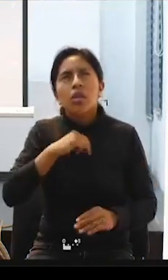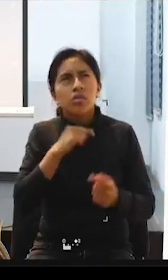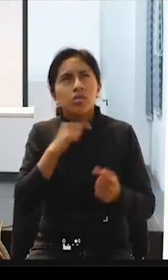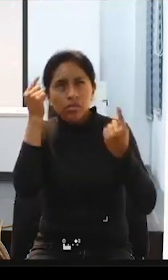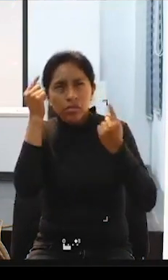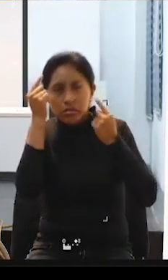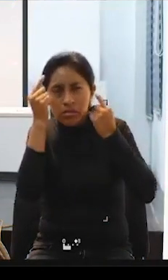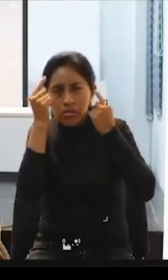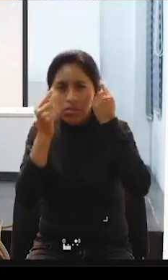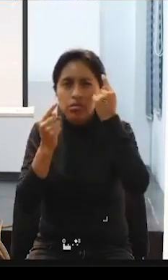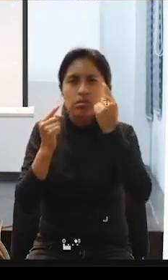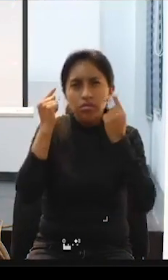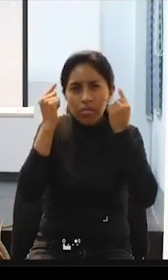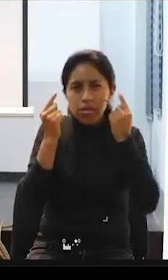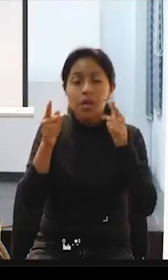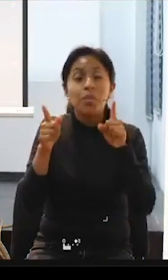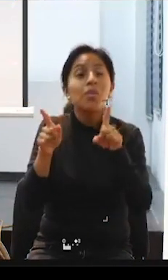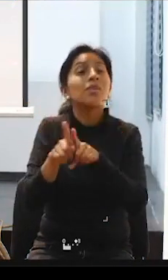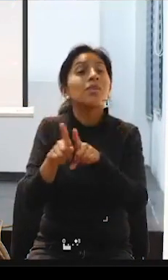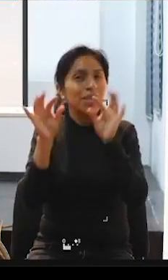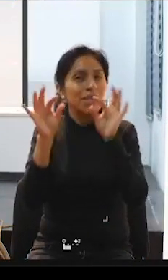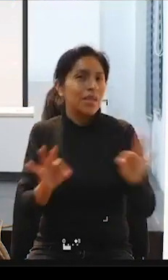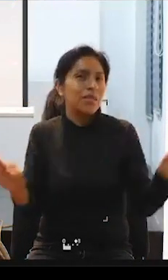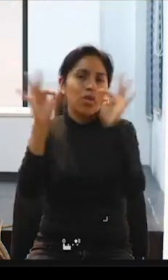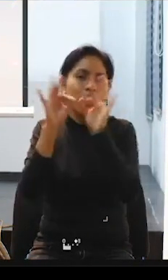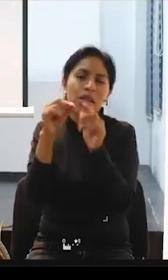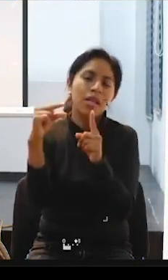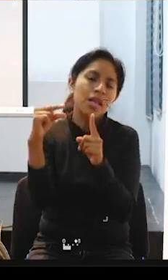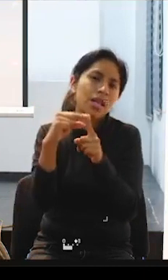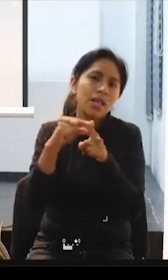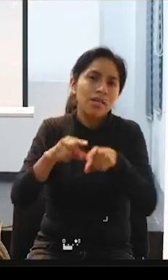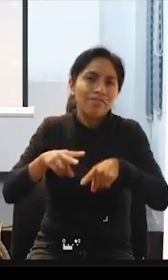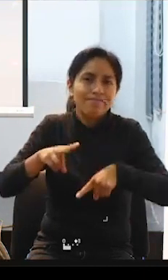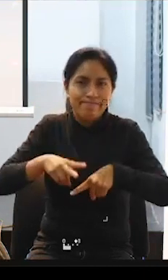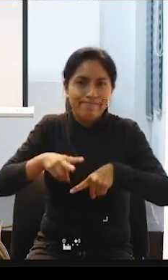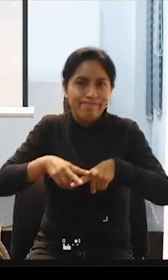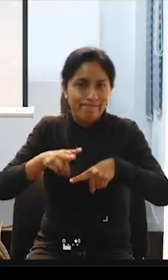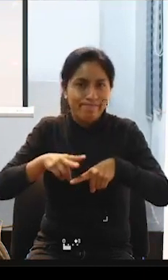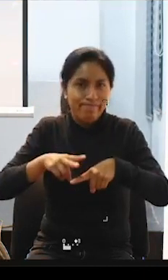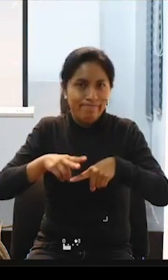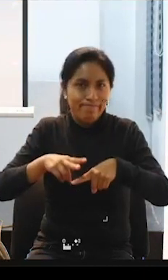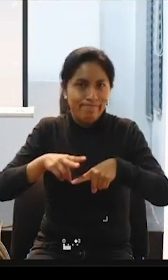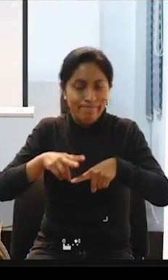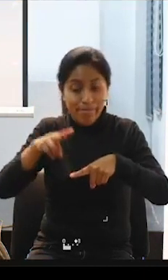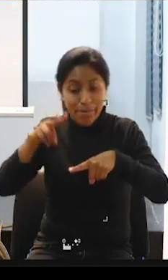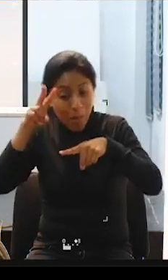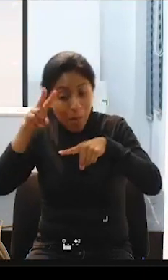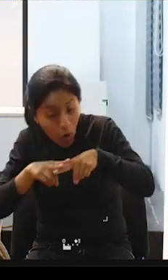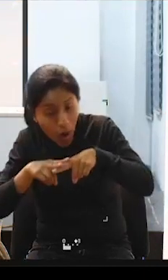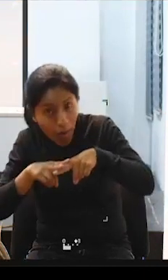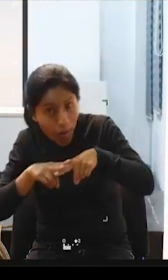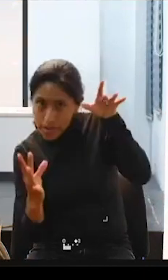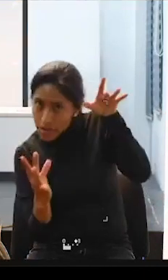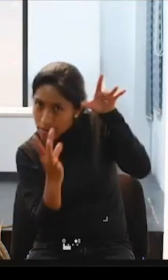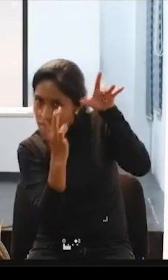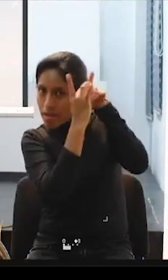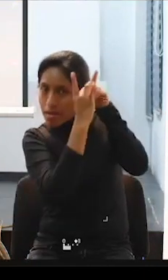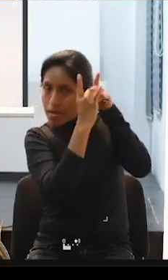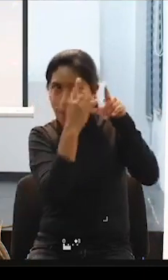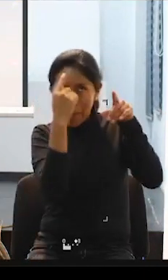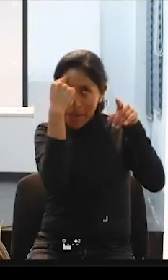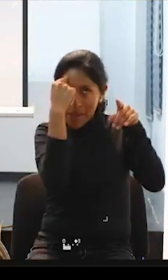del vocabulario, súper importante, porque el vocabulario hace el pensamiento y el pensamiento nos lleva a la acción.